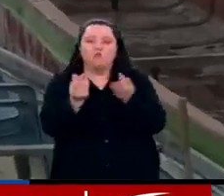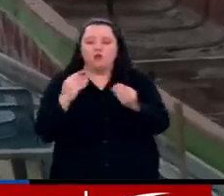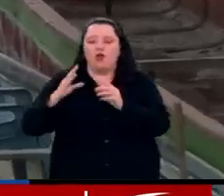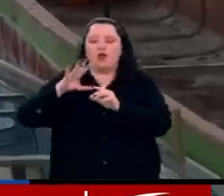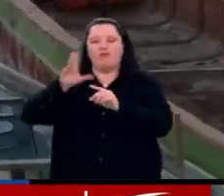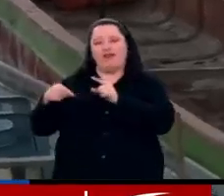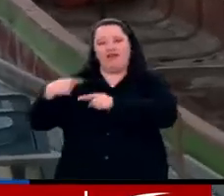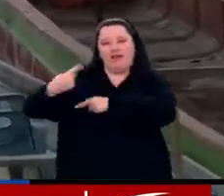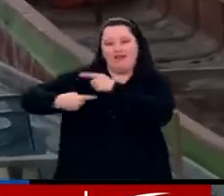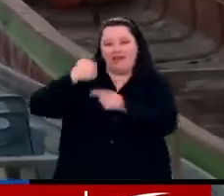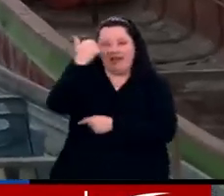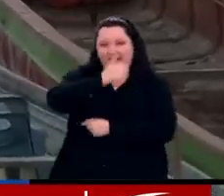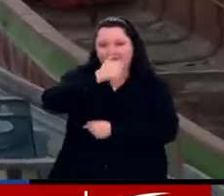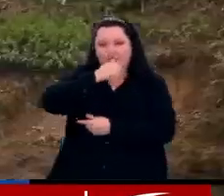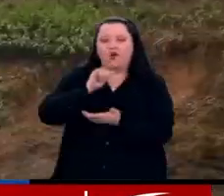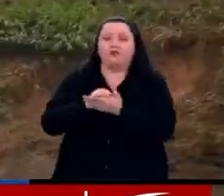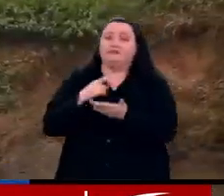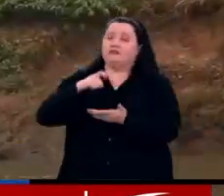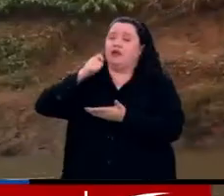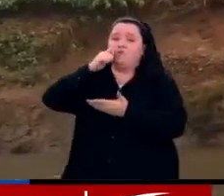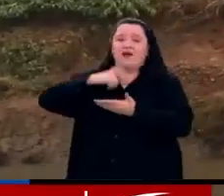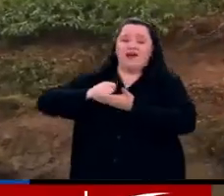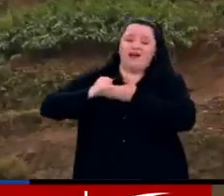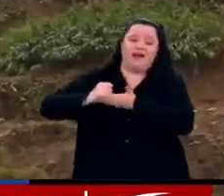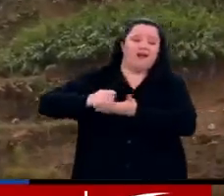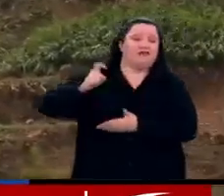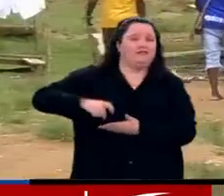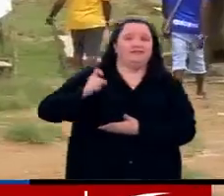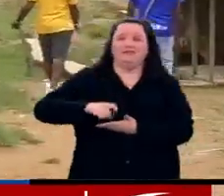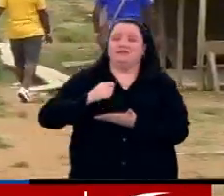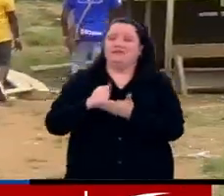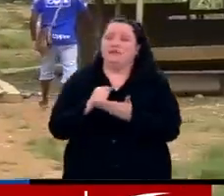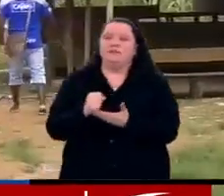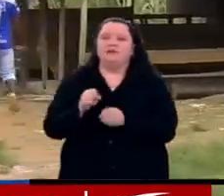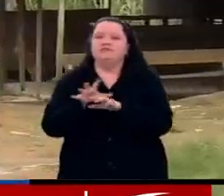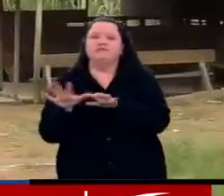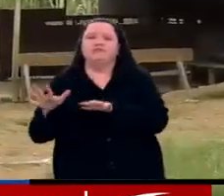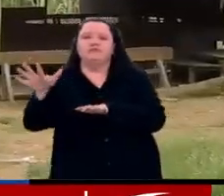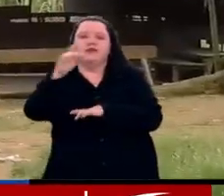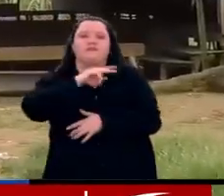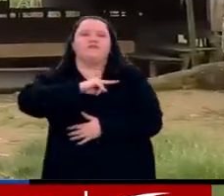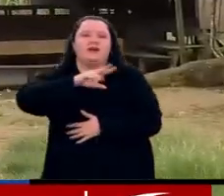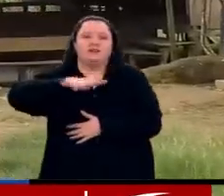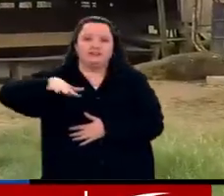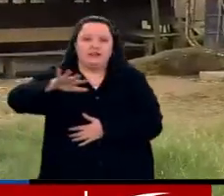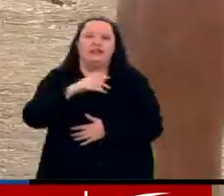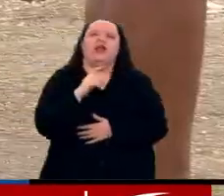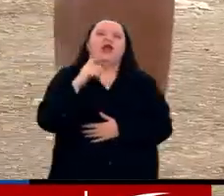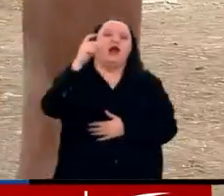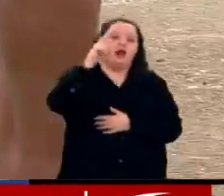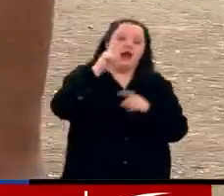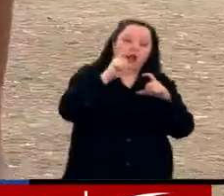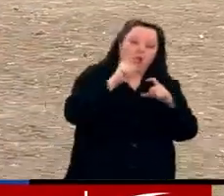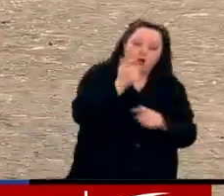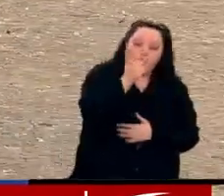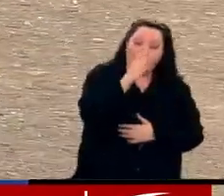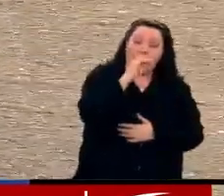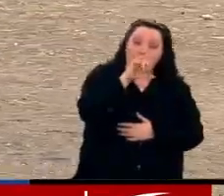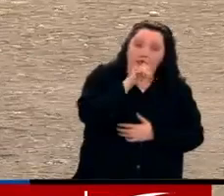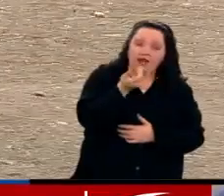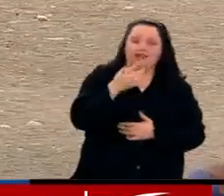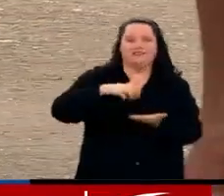afrodescendientes requieren ayuda humanitaria urgente, especialmente en regiones como Valle del Cauca, Cauca, Antioquia, Santander,